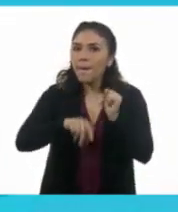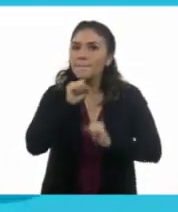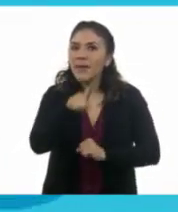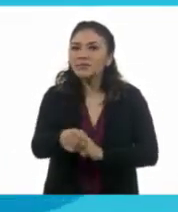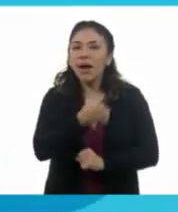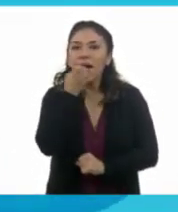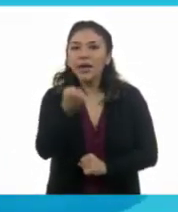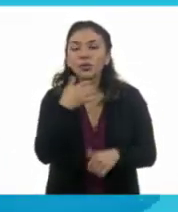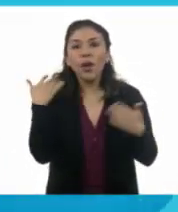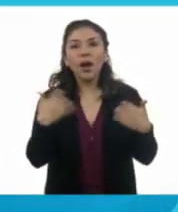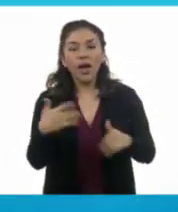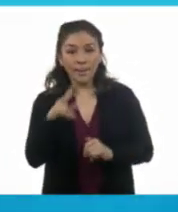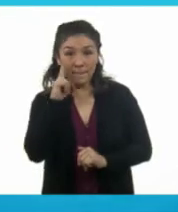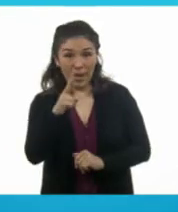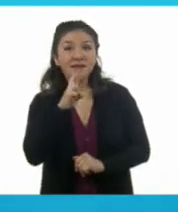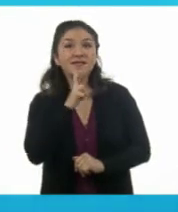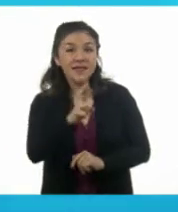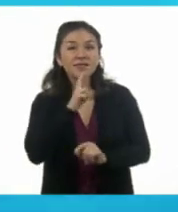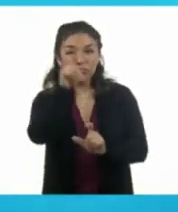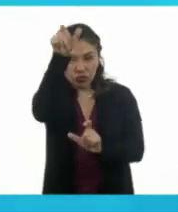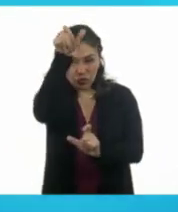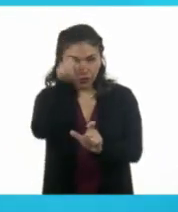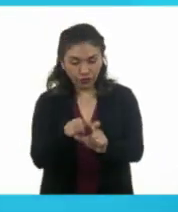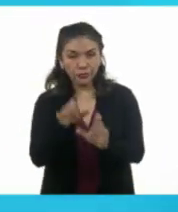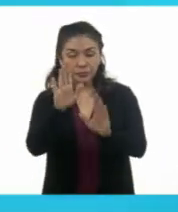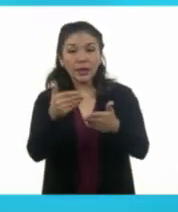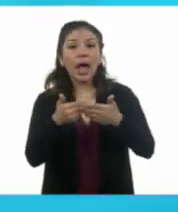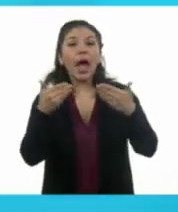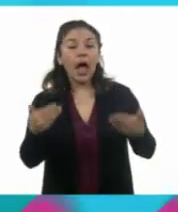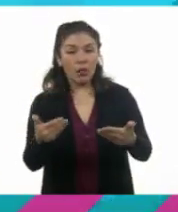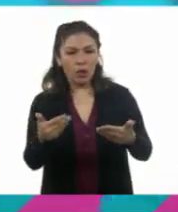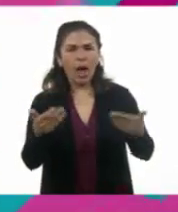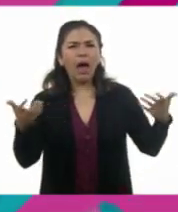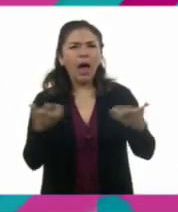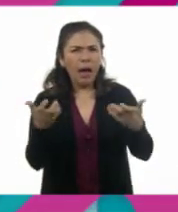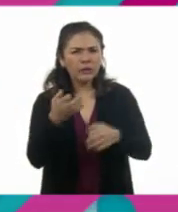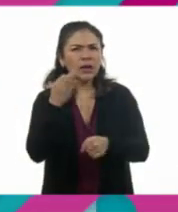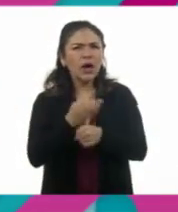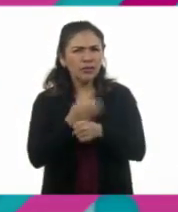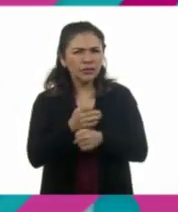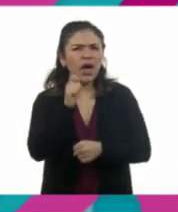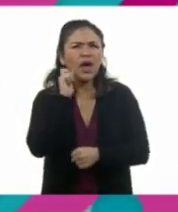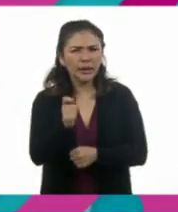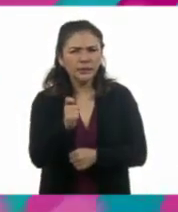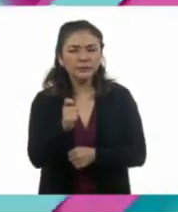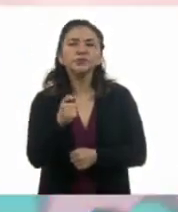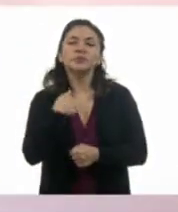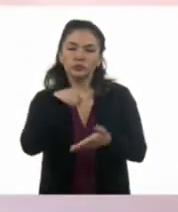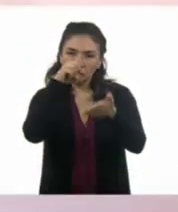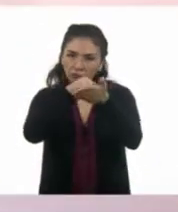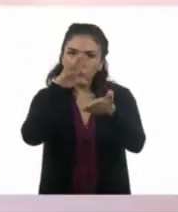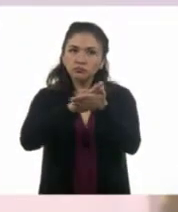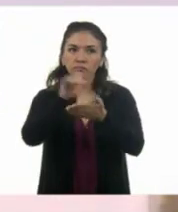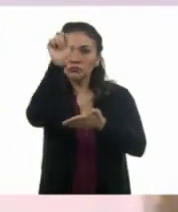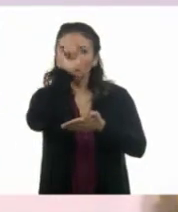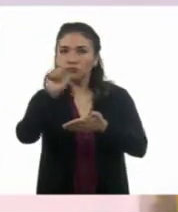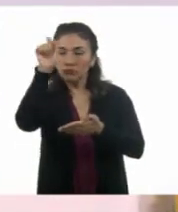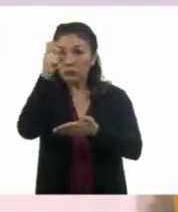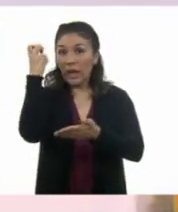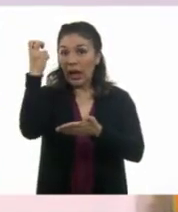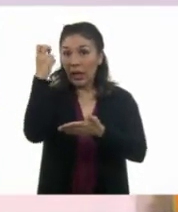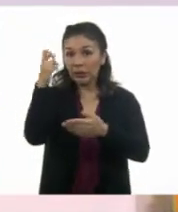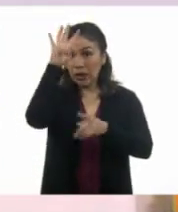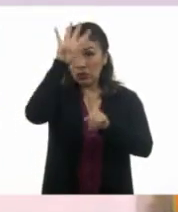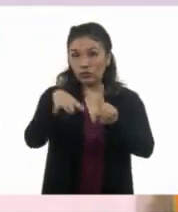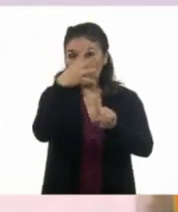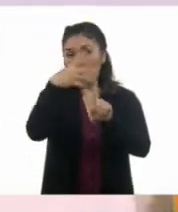escuela. Ok. Ya tenemos las respuestas a nuestra encuesta. Entonces, ahora lo que vamos a hacer es anotarla en esta tabla para